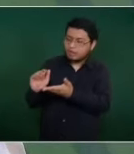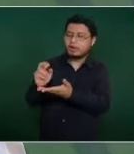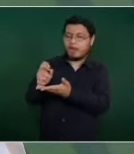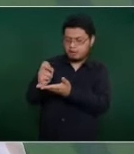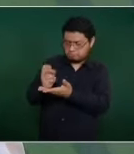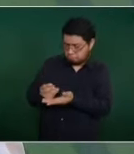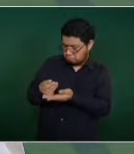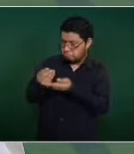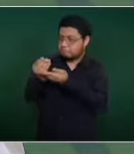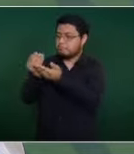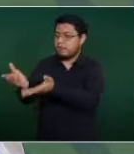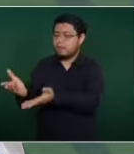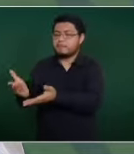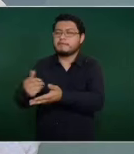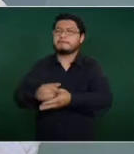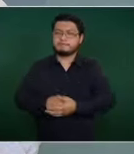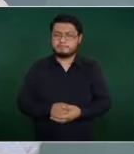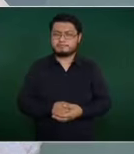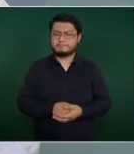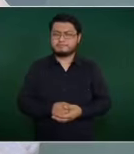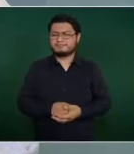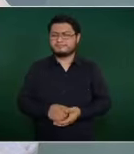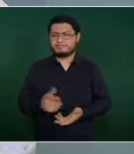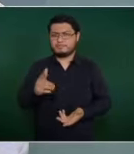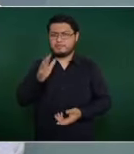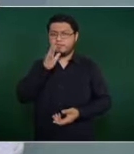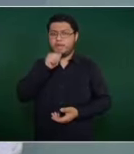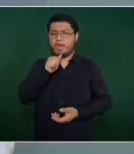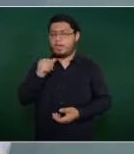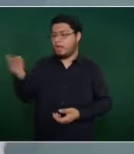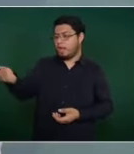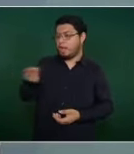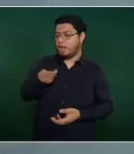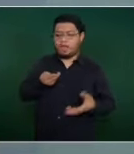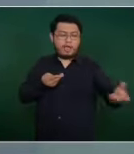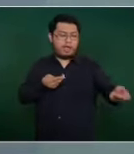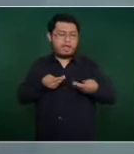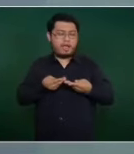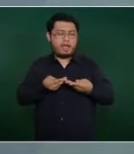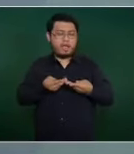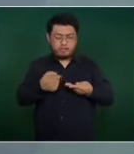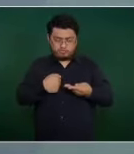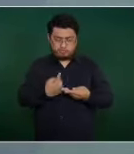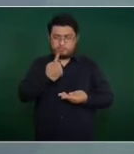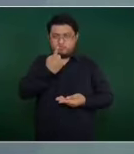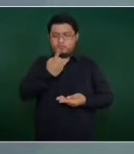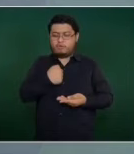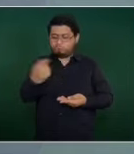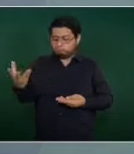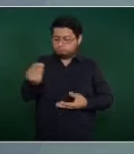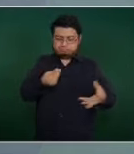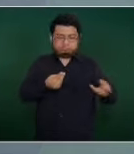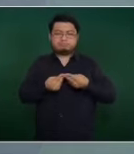el que no haya duplicidad, que un solo organismo nacional